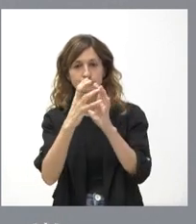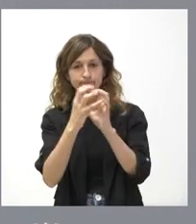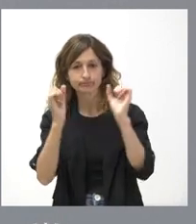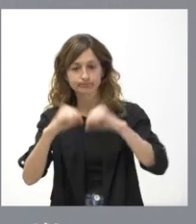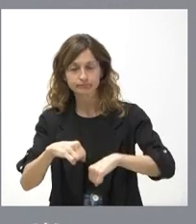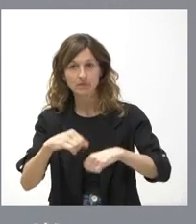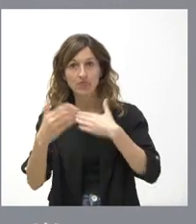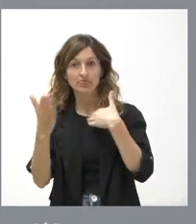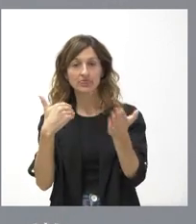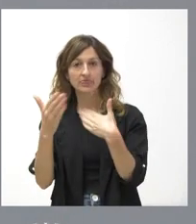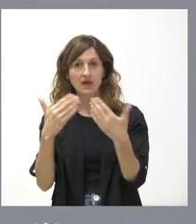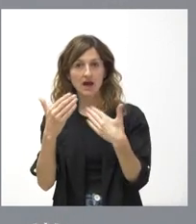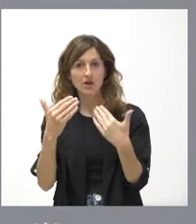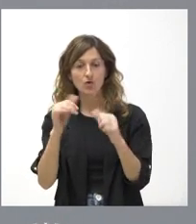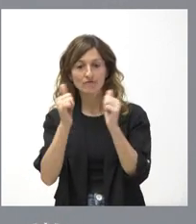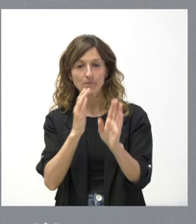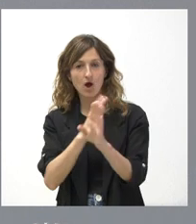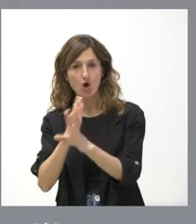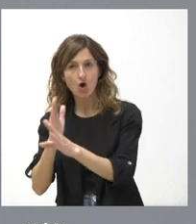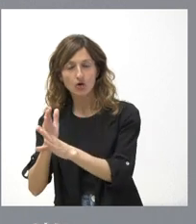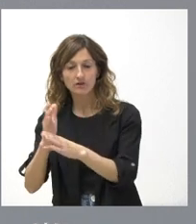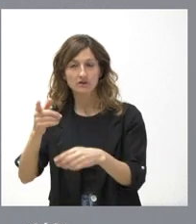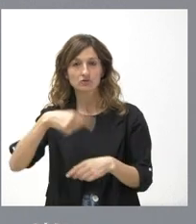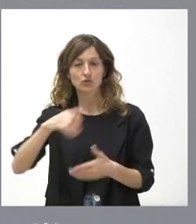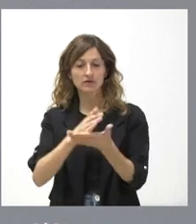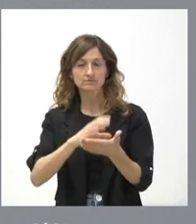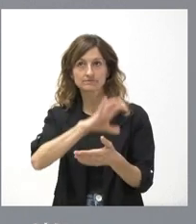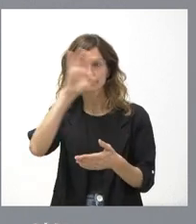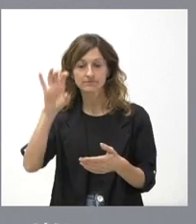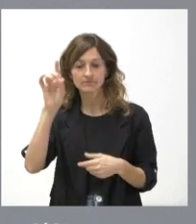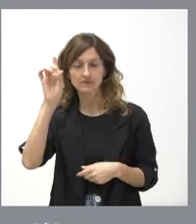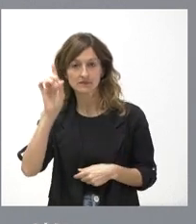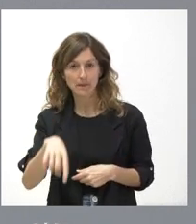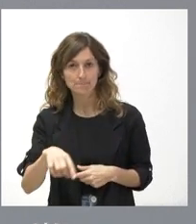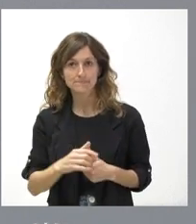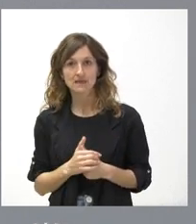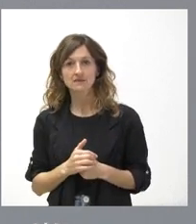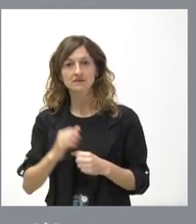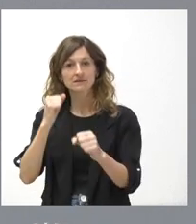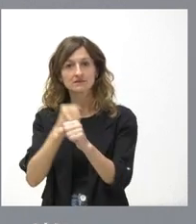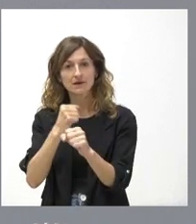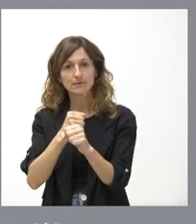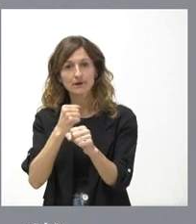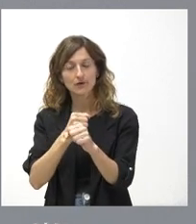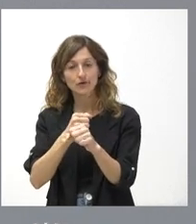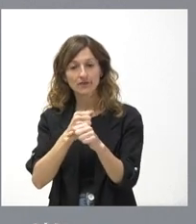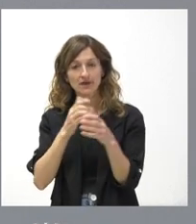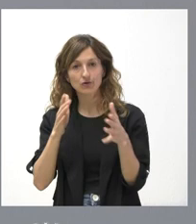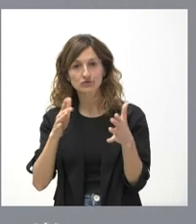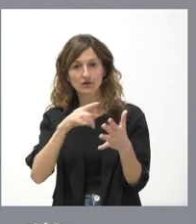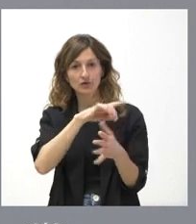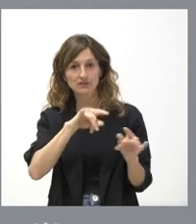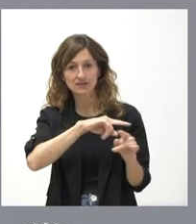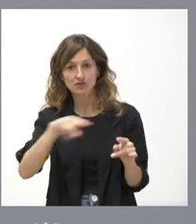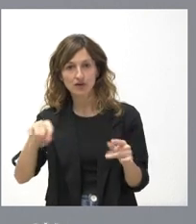acuerdo y del diálogo y de forma ordenada entre todas las comunidades autónomas y, por tanto, en el trabajo del Consejo Interterritorial